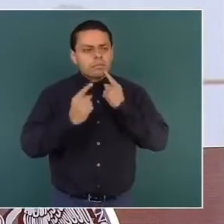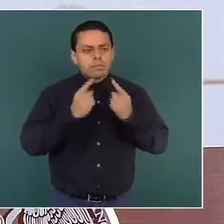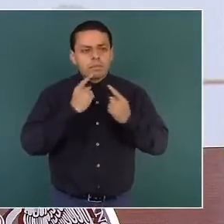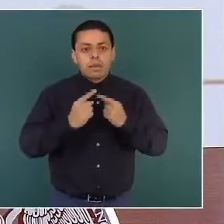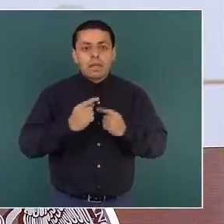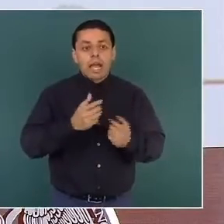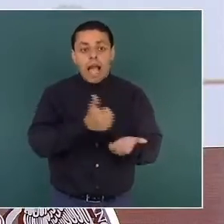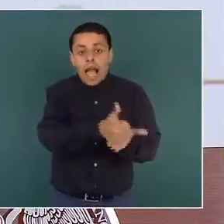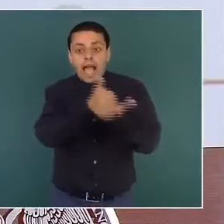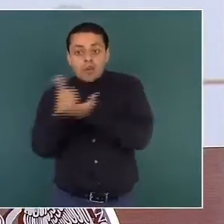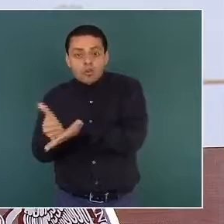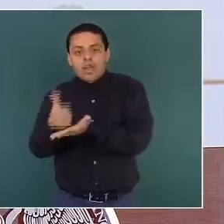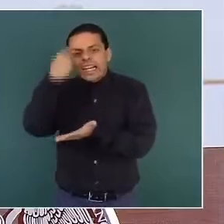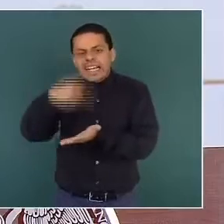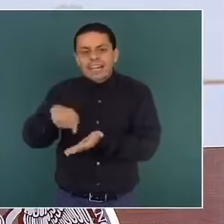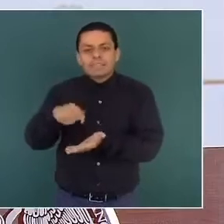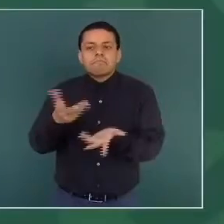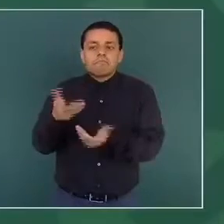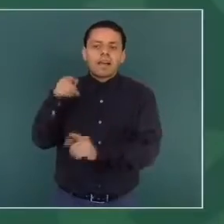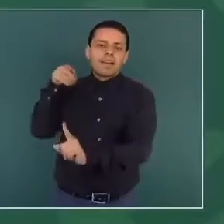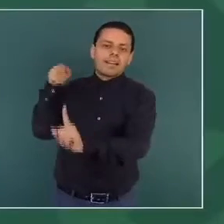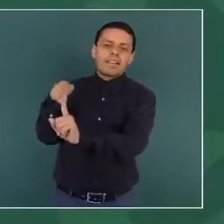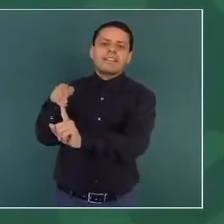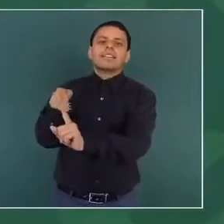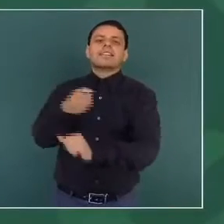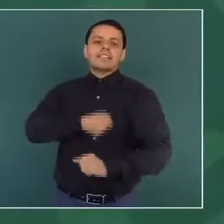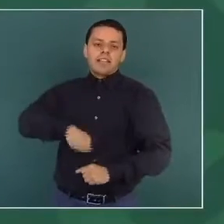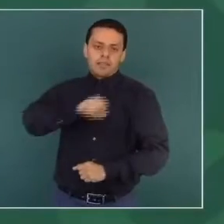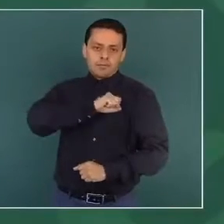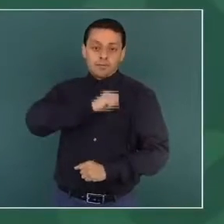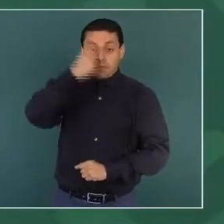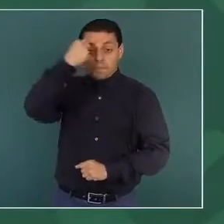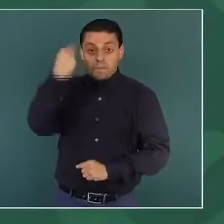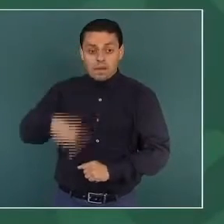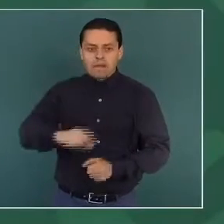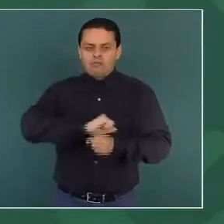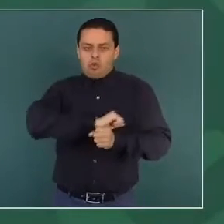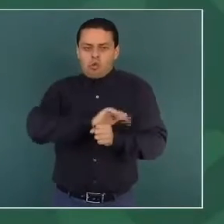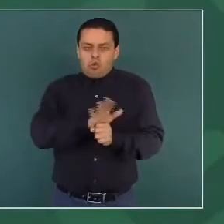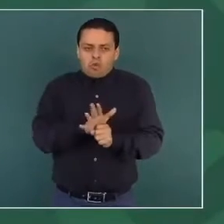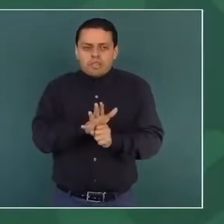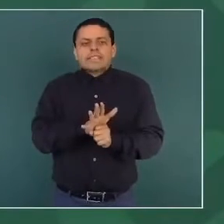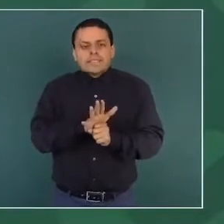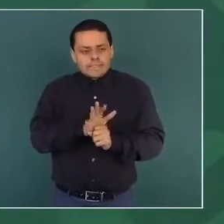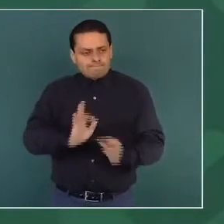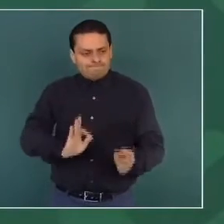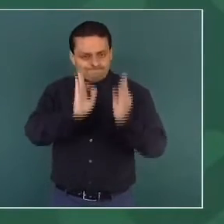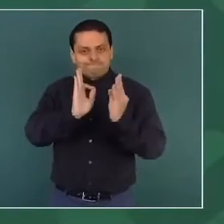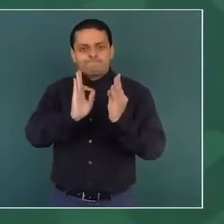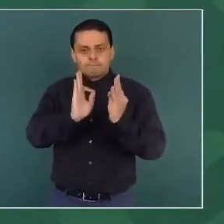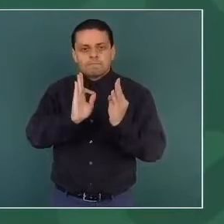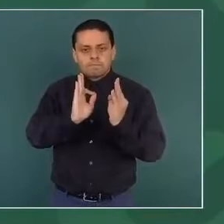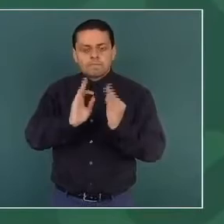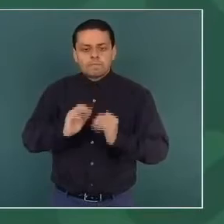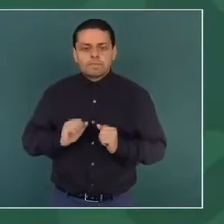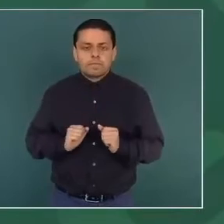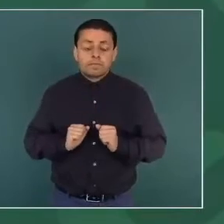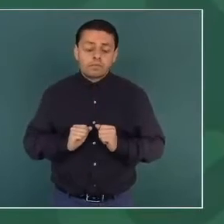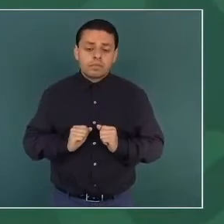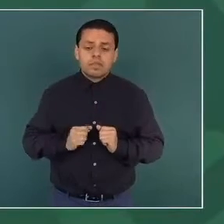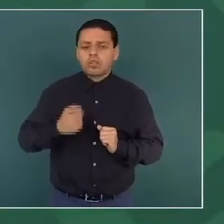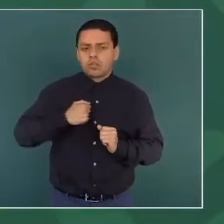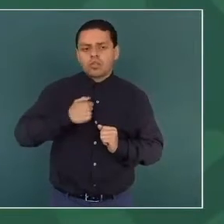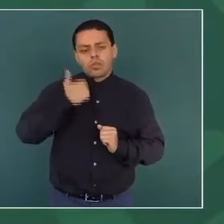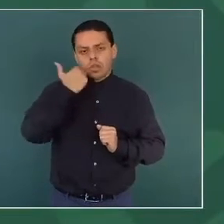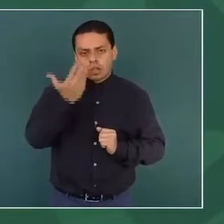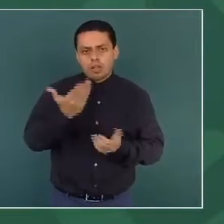salud para enfrentar la pandemia. Esto es básicamente lo que quería